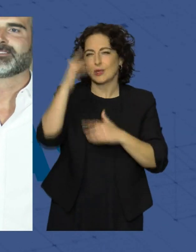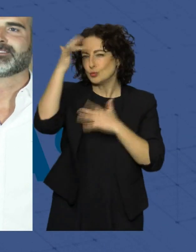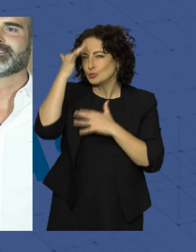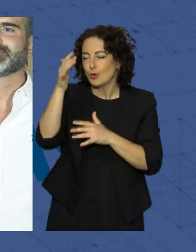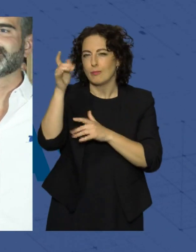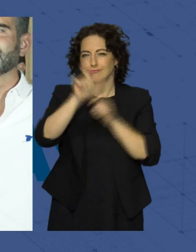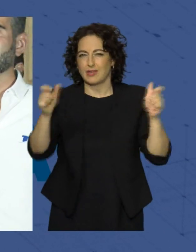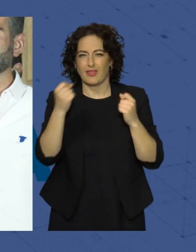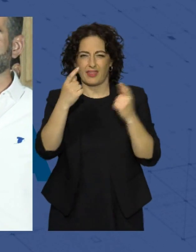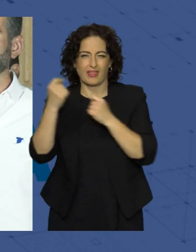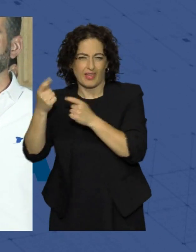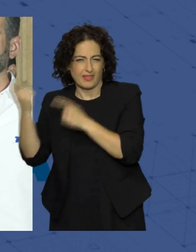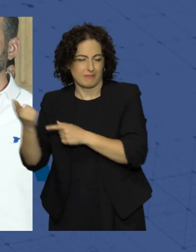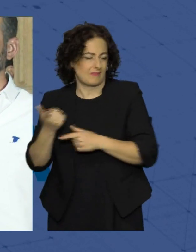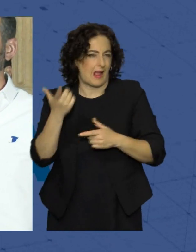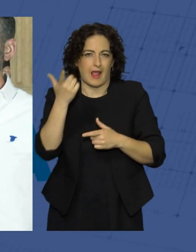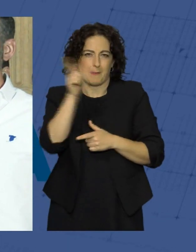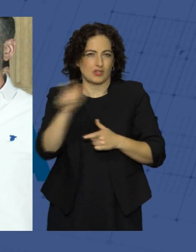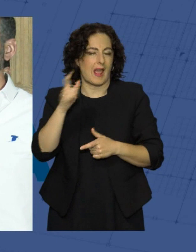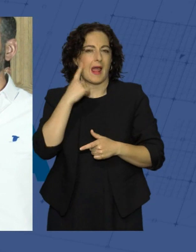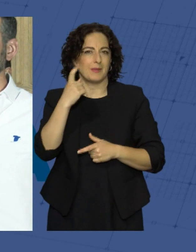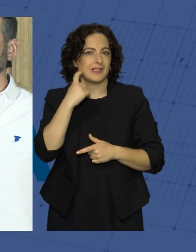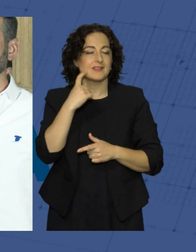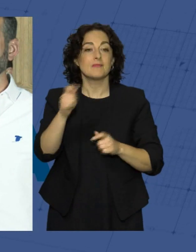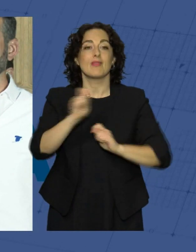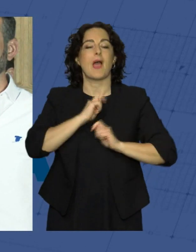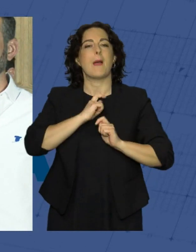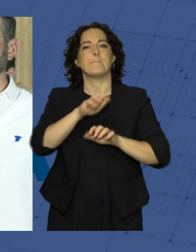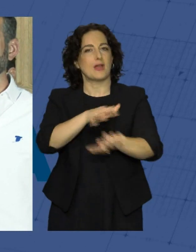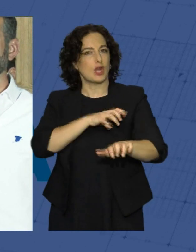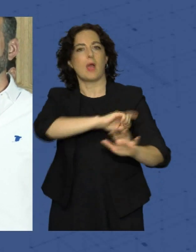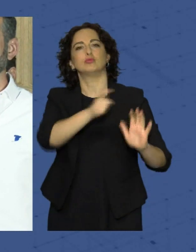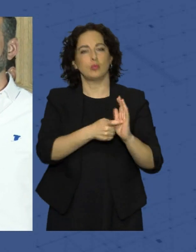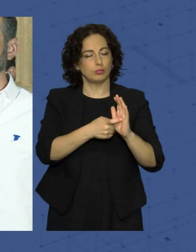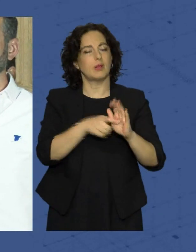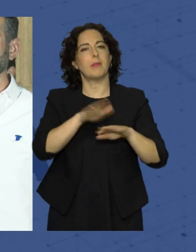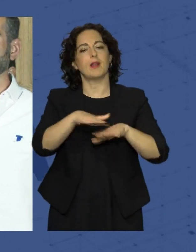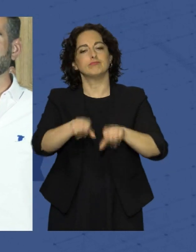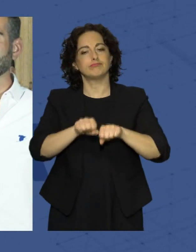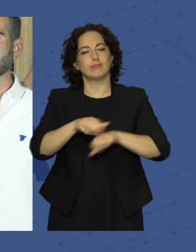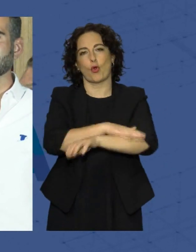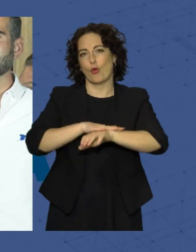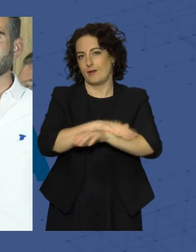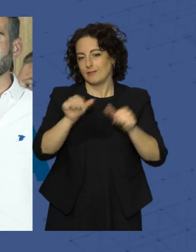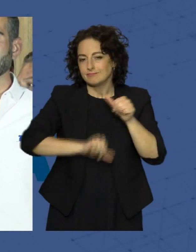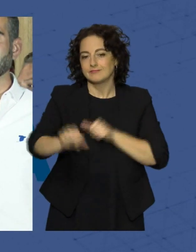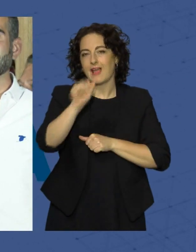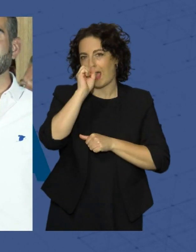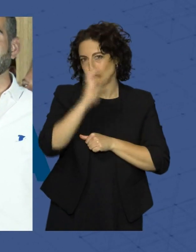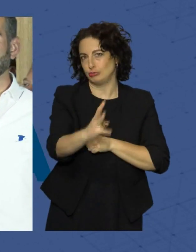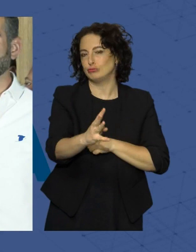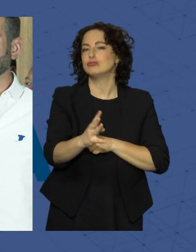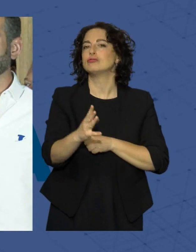almerienses que han conseguido darnos una mayoría absoluta para gobernar los próximos años y construir la Almería